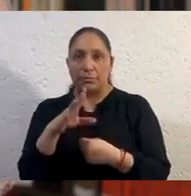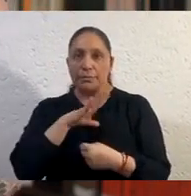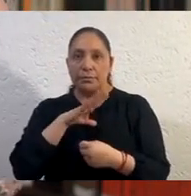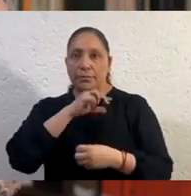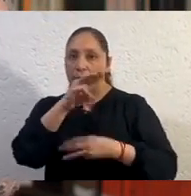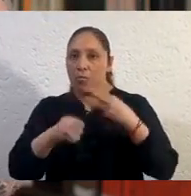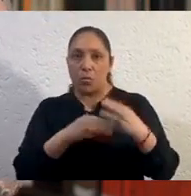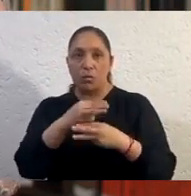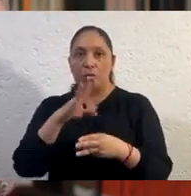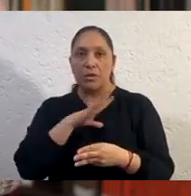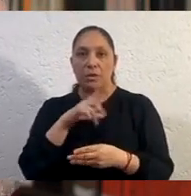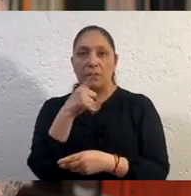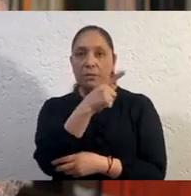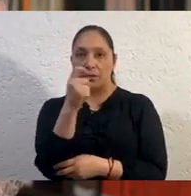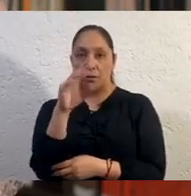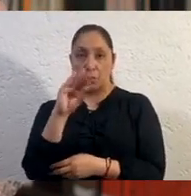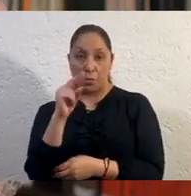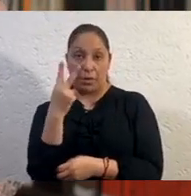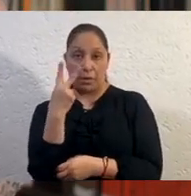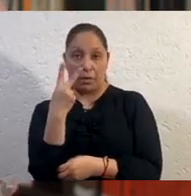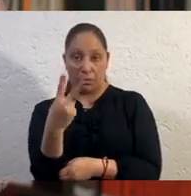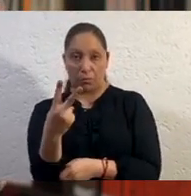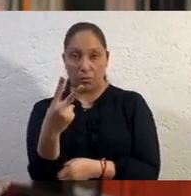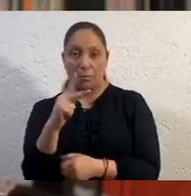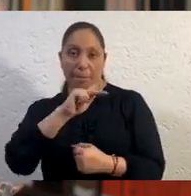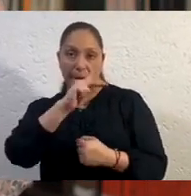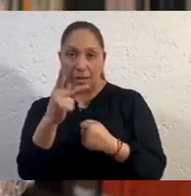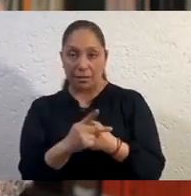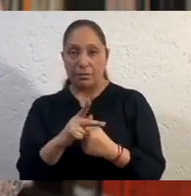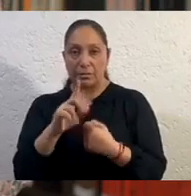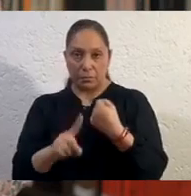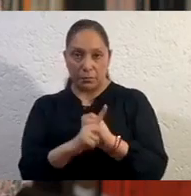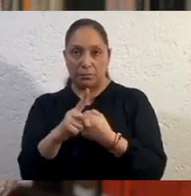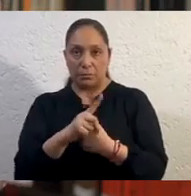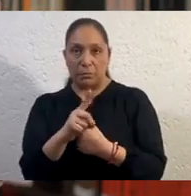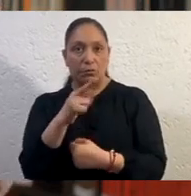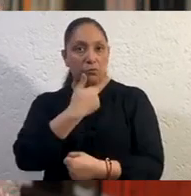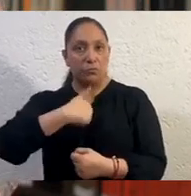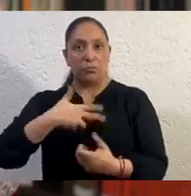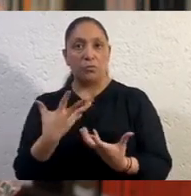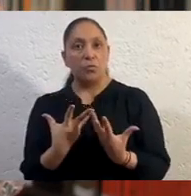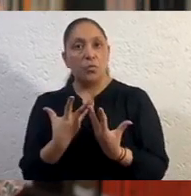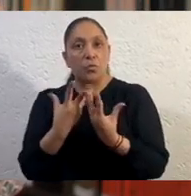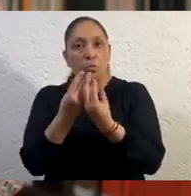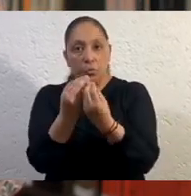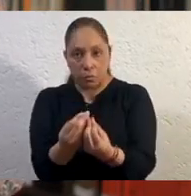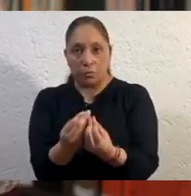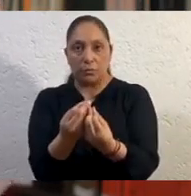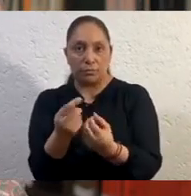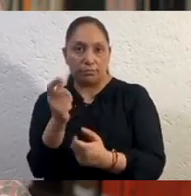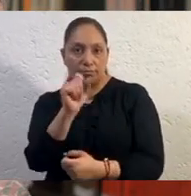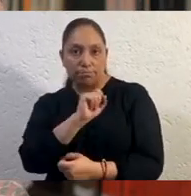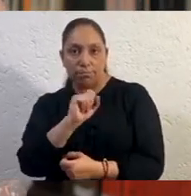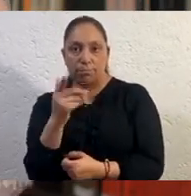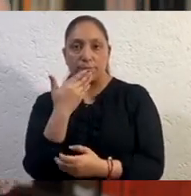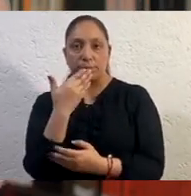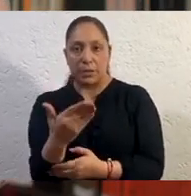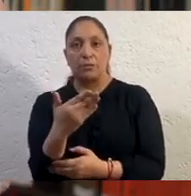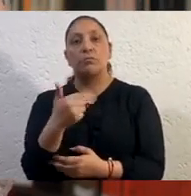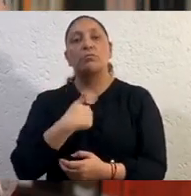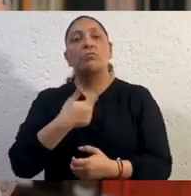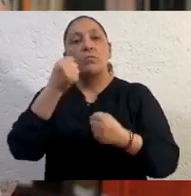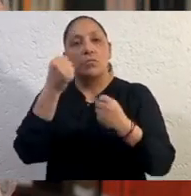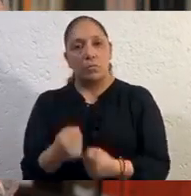Vamos juntos a salir adelante. Estoy segura. Quédate en casa. El reto es